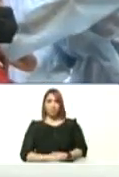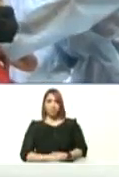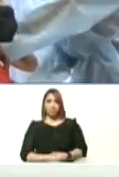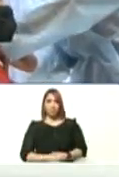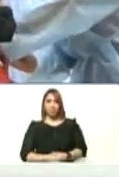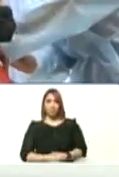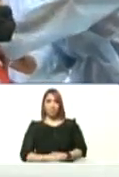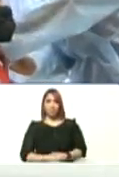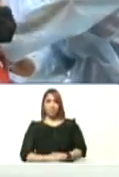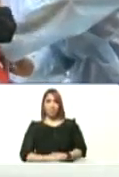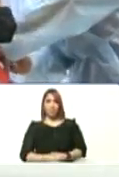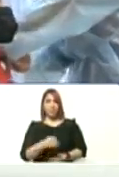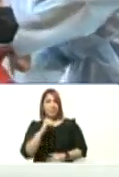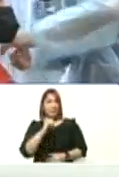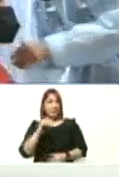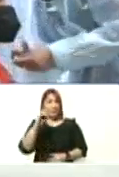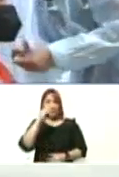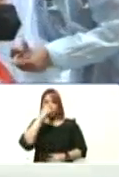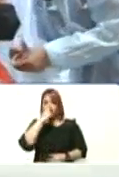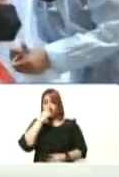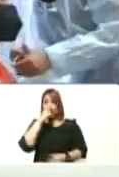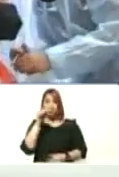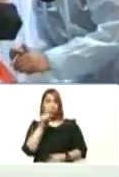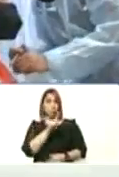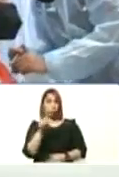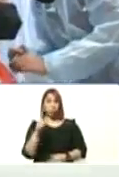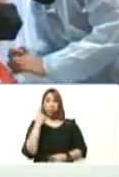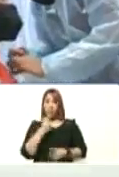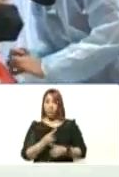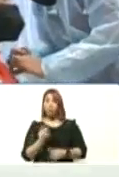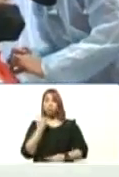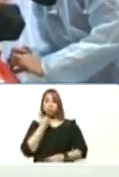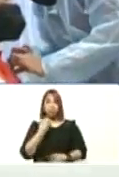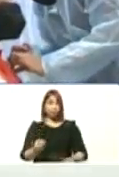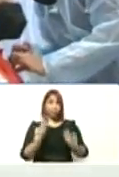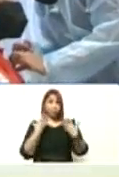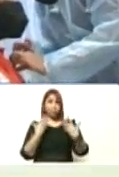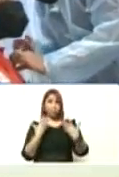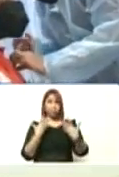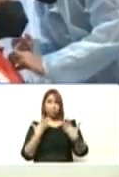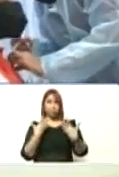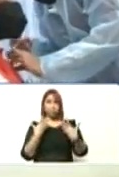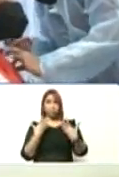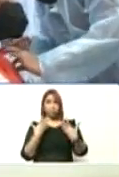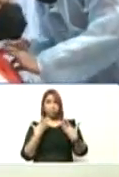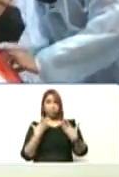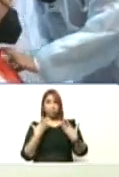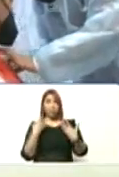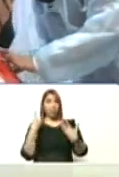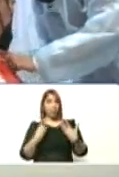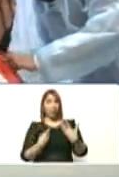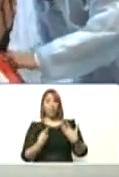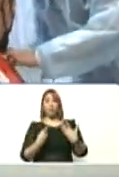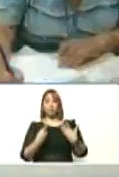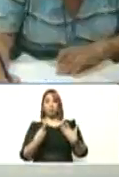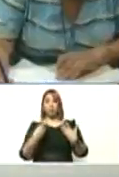cero gripecita no es gripecita es el virus así que caigámosle encima a tiempo